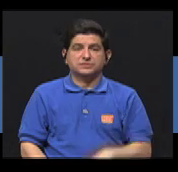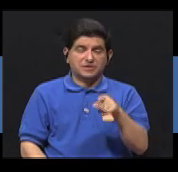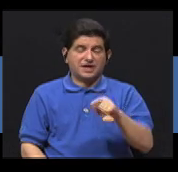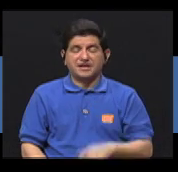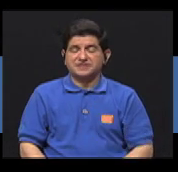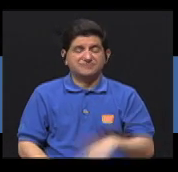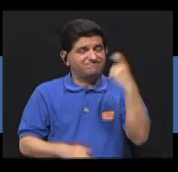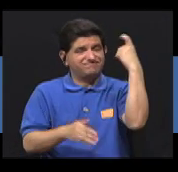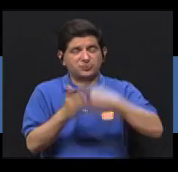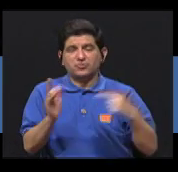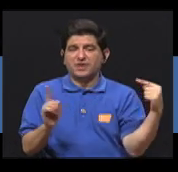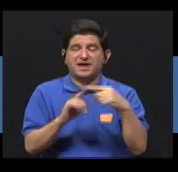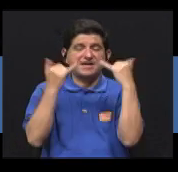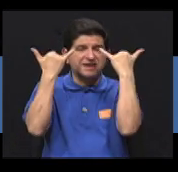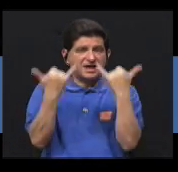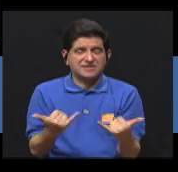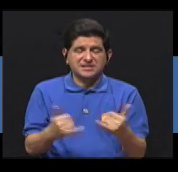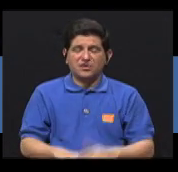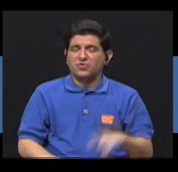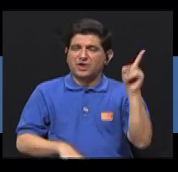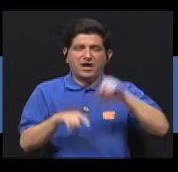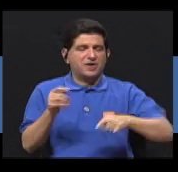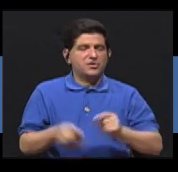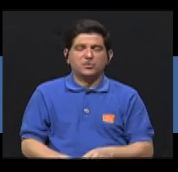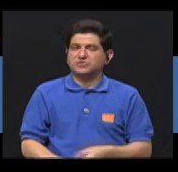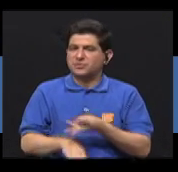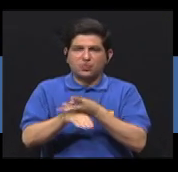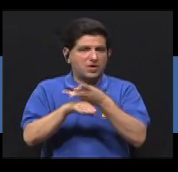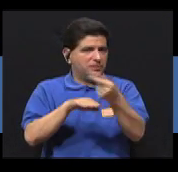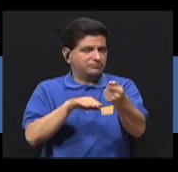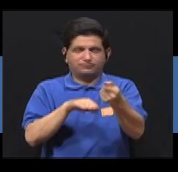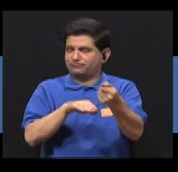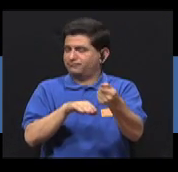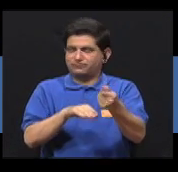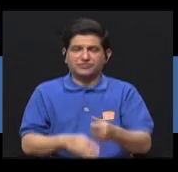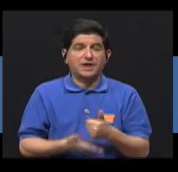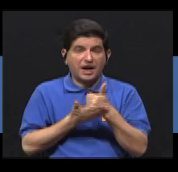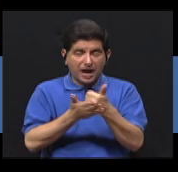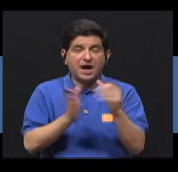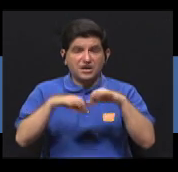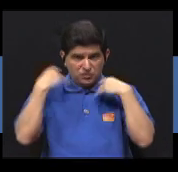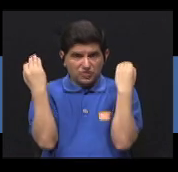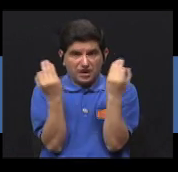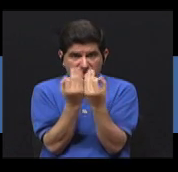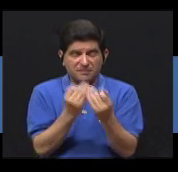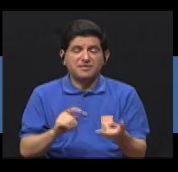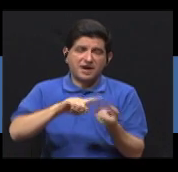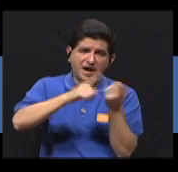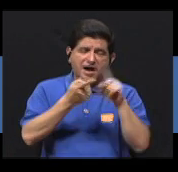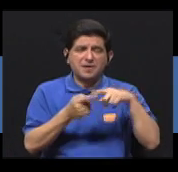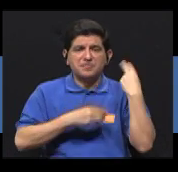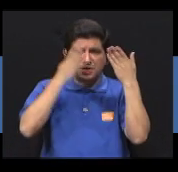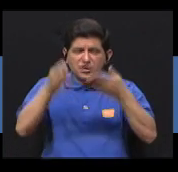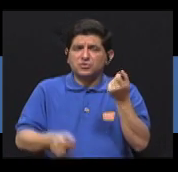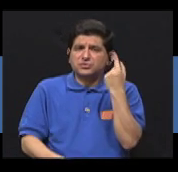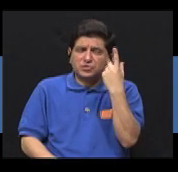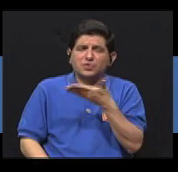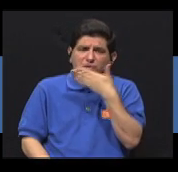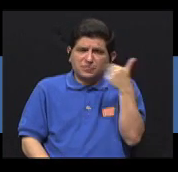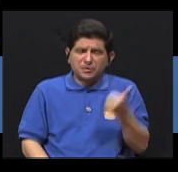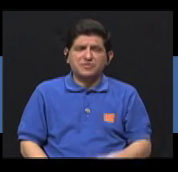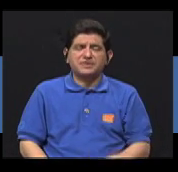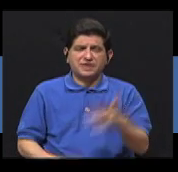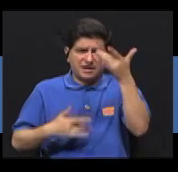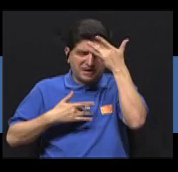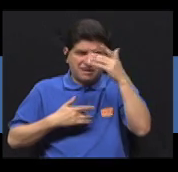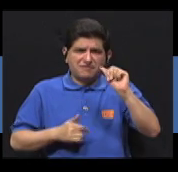Es implacable y, hasta ahora, incurable. Ayudar a tu familia, amigos y vecinos a entender